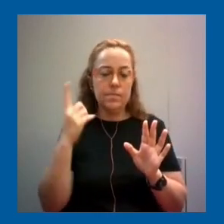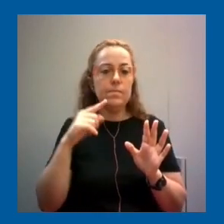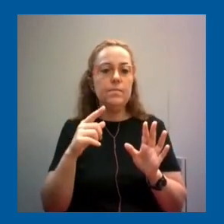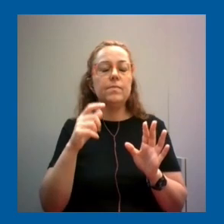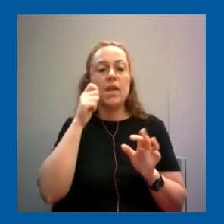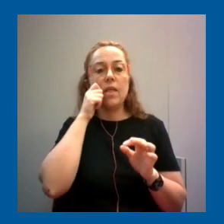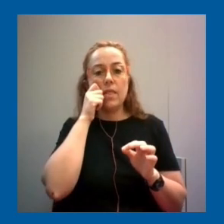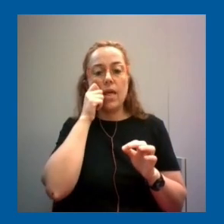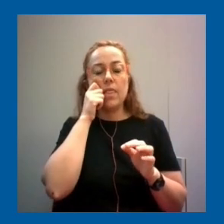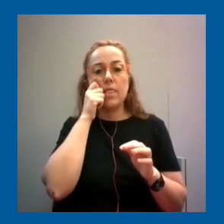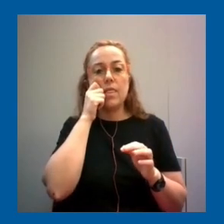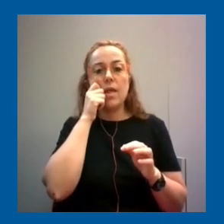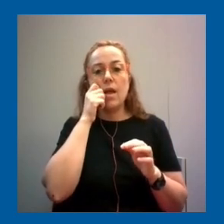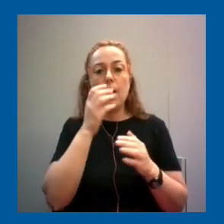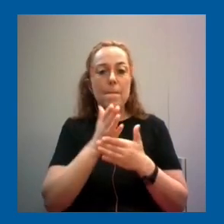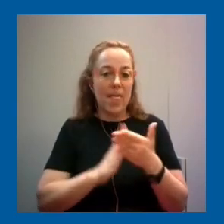química. Si nosotros